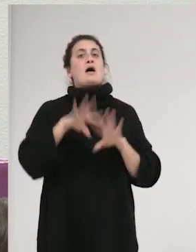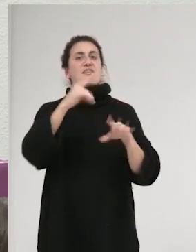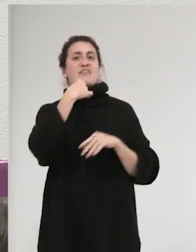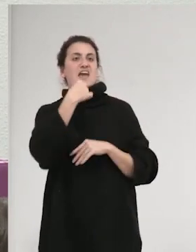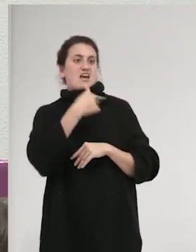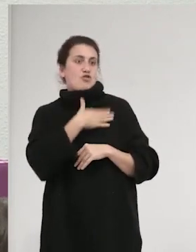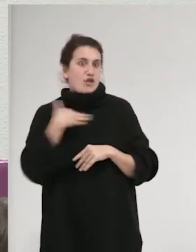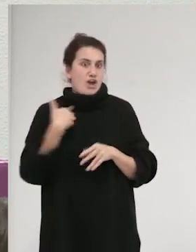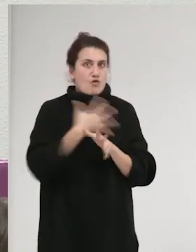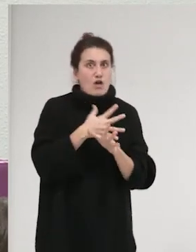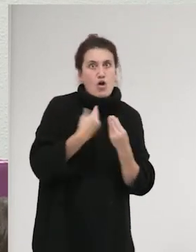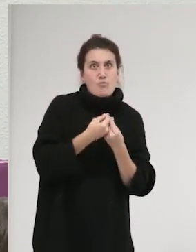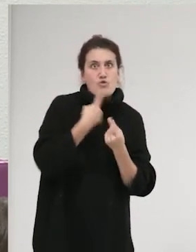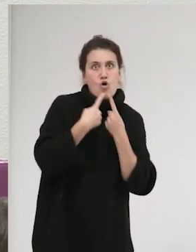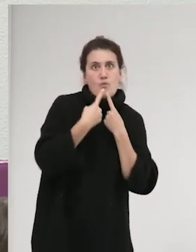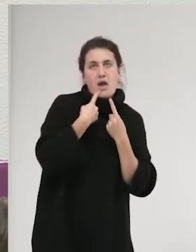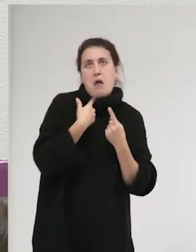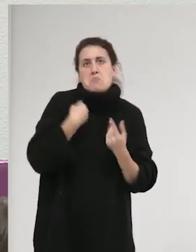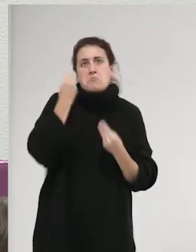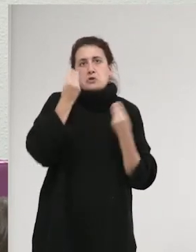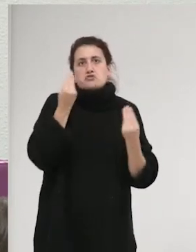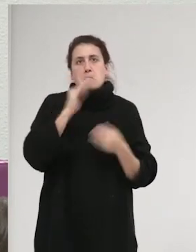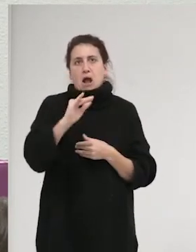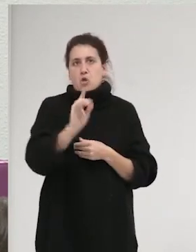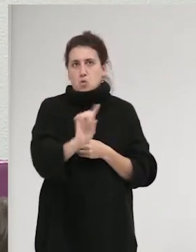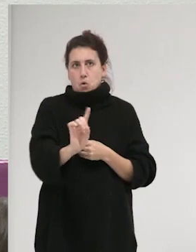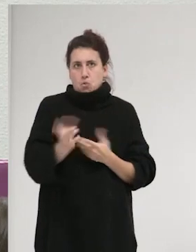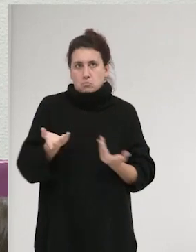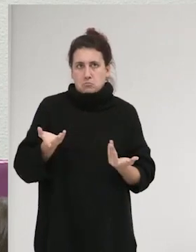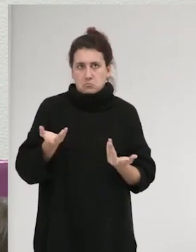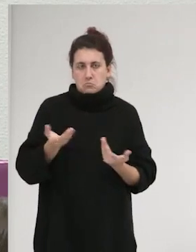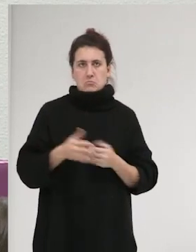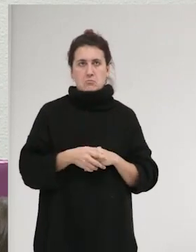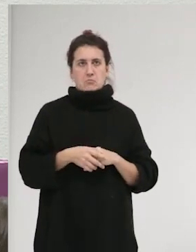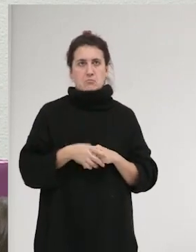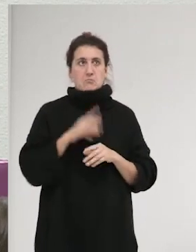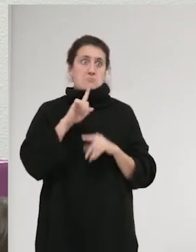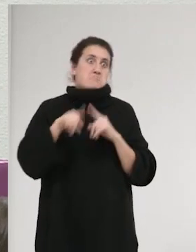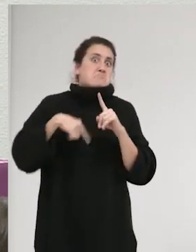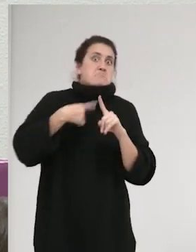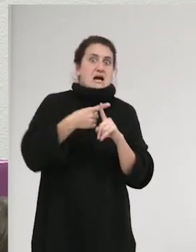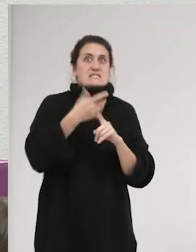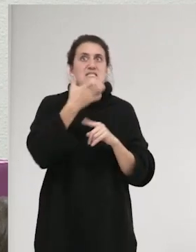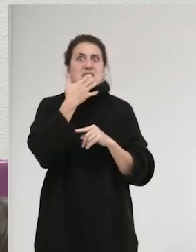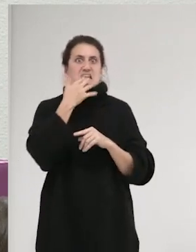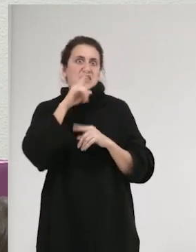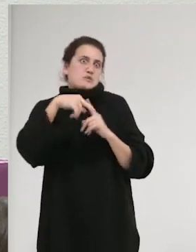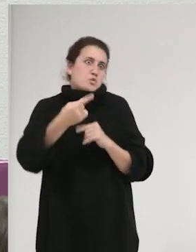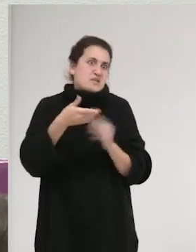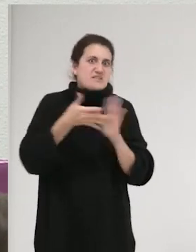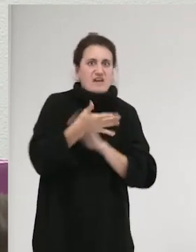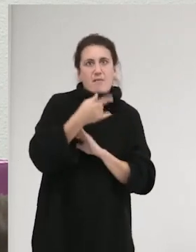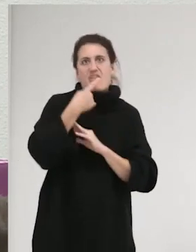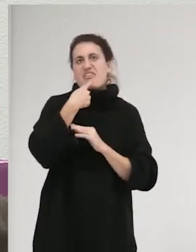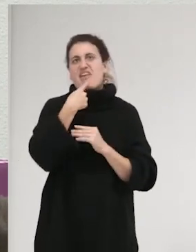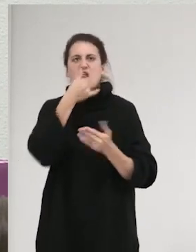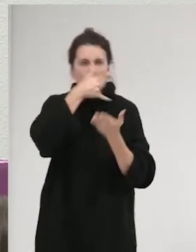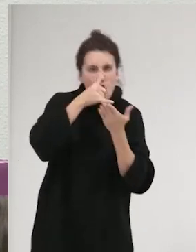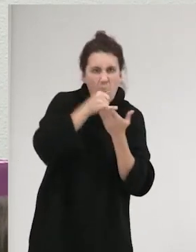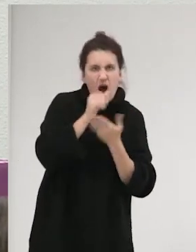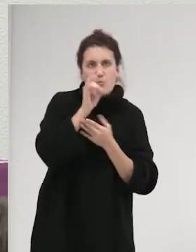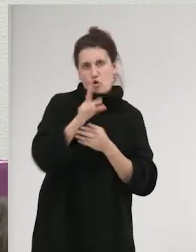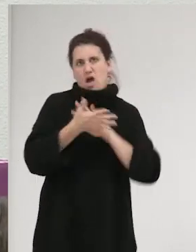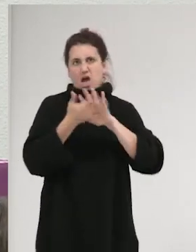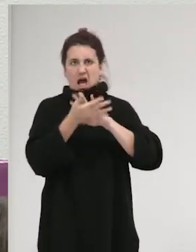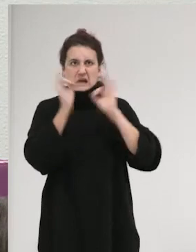que quiero follar con mi novia tampoco me parece nada malo, además, luego había que, si se drogaba porque hablaba así, tal, ¿no? Bueno,